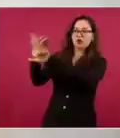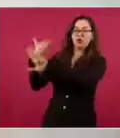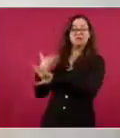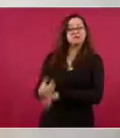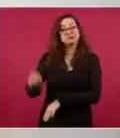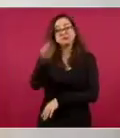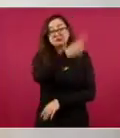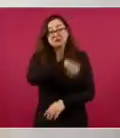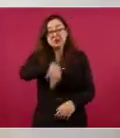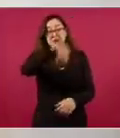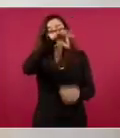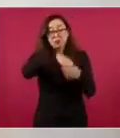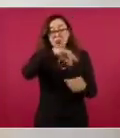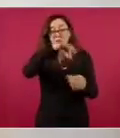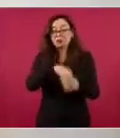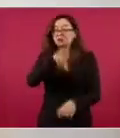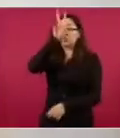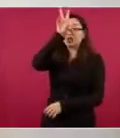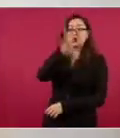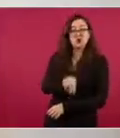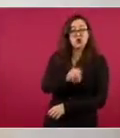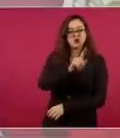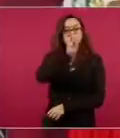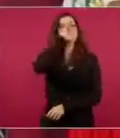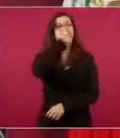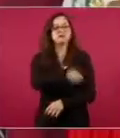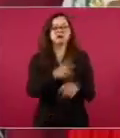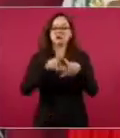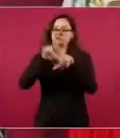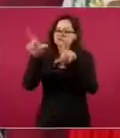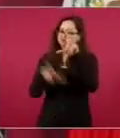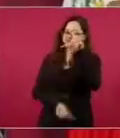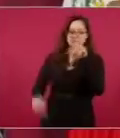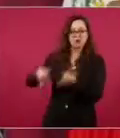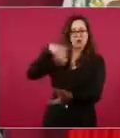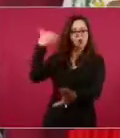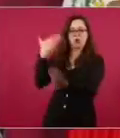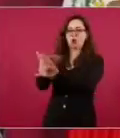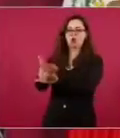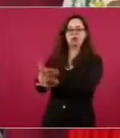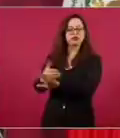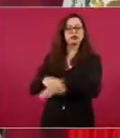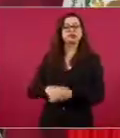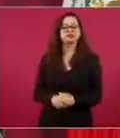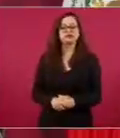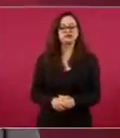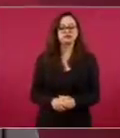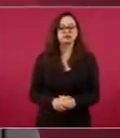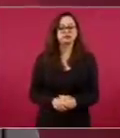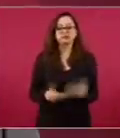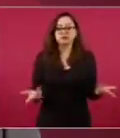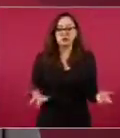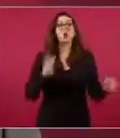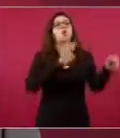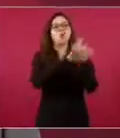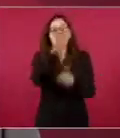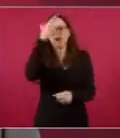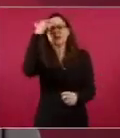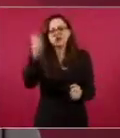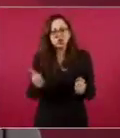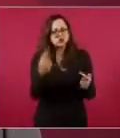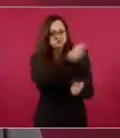la reforma constitucional, porque no hay argumentos